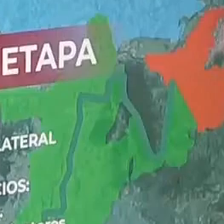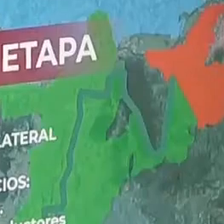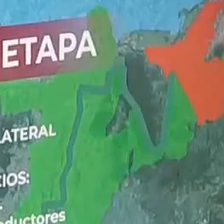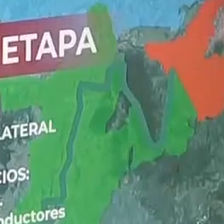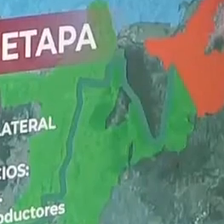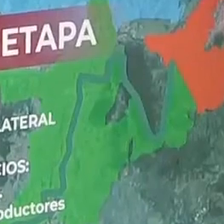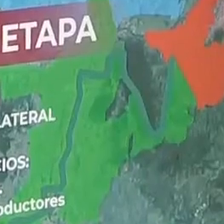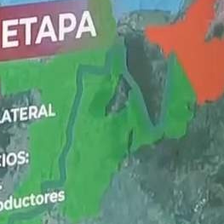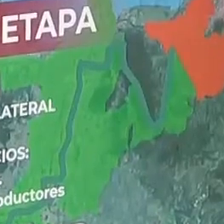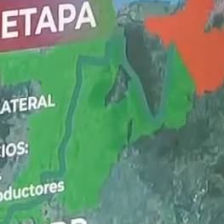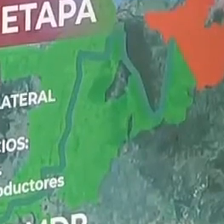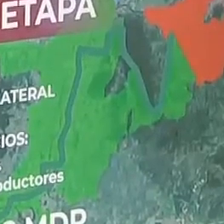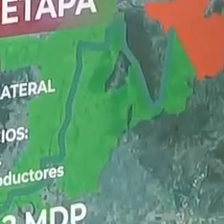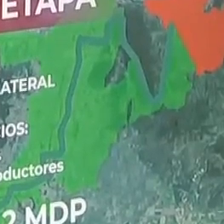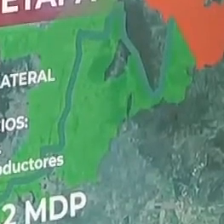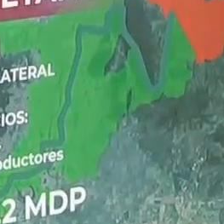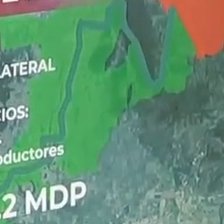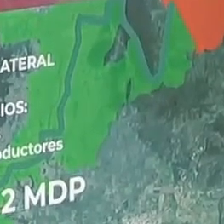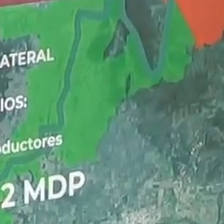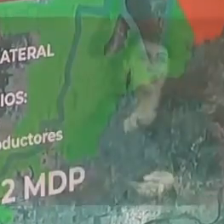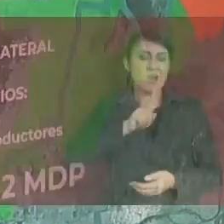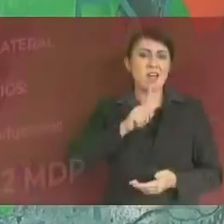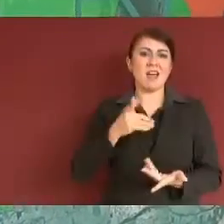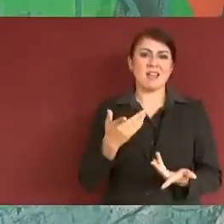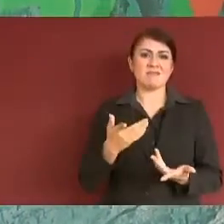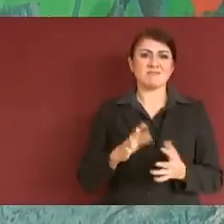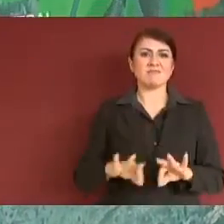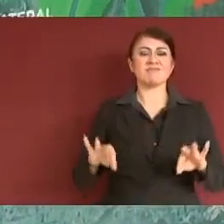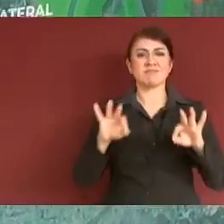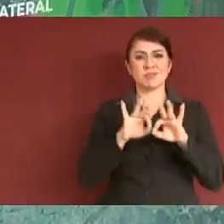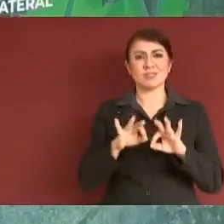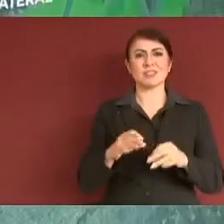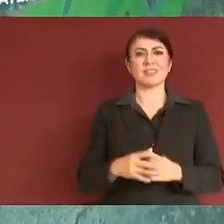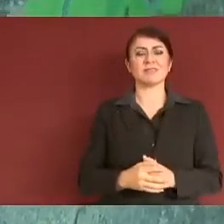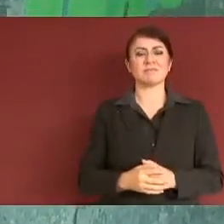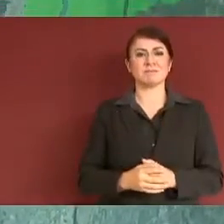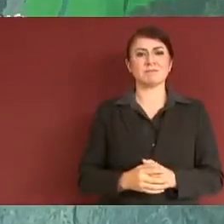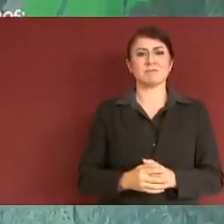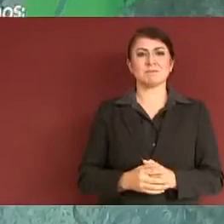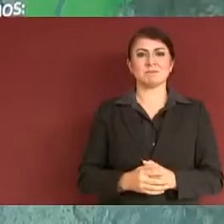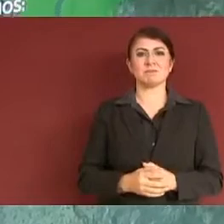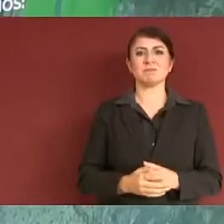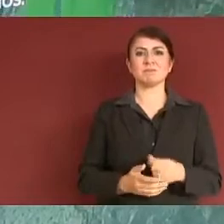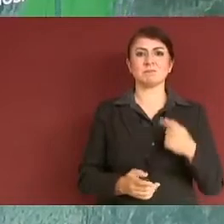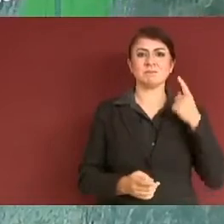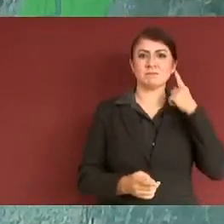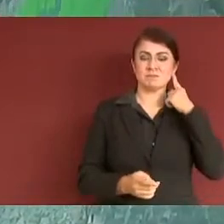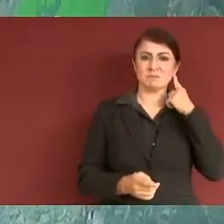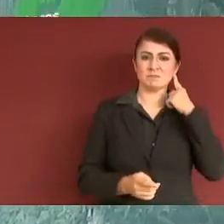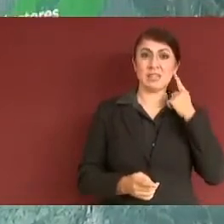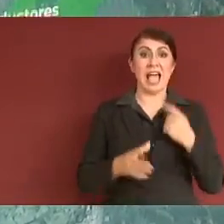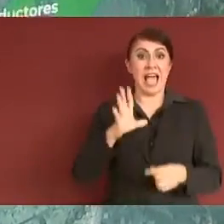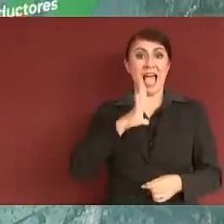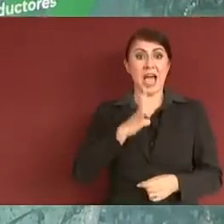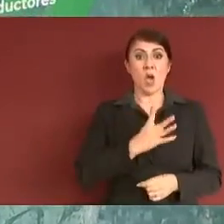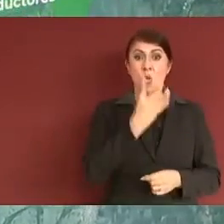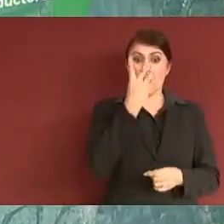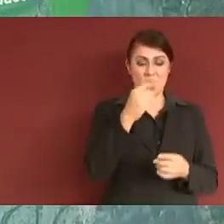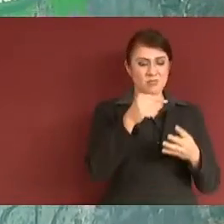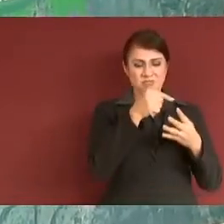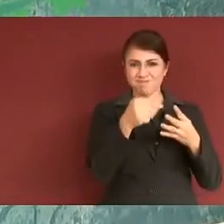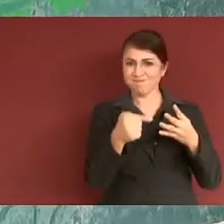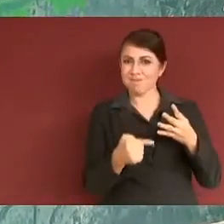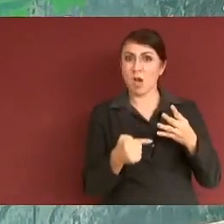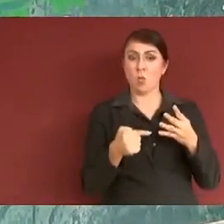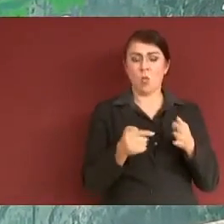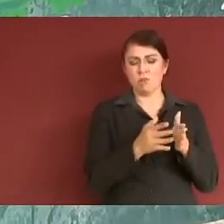trabajar cuando estaba también Sedena protegiéndolas. Yo creo que es una cosa muy importante. Son cuatro etapas. La